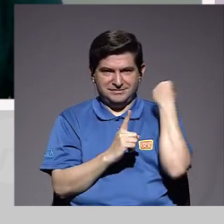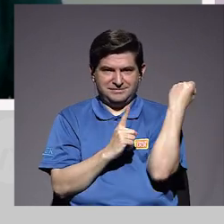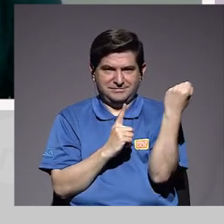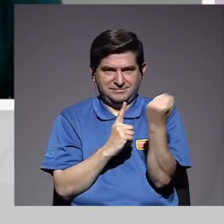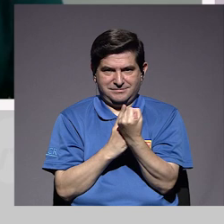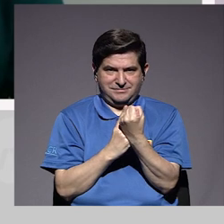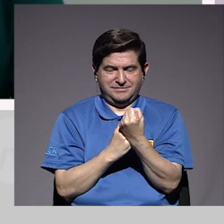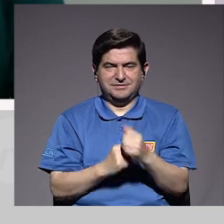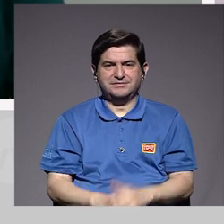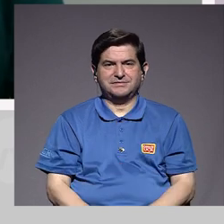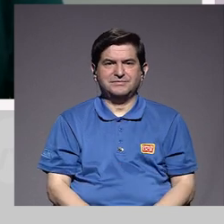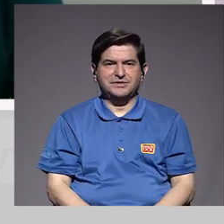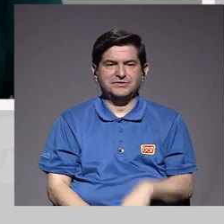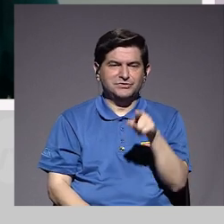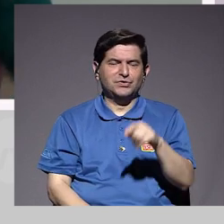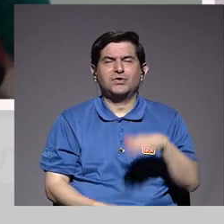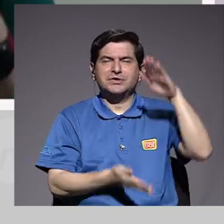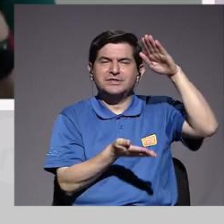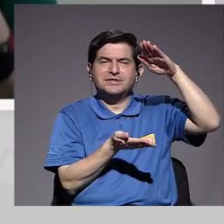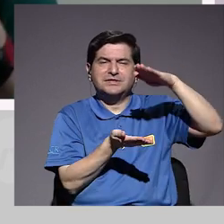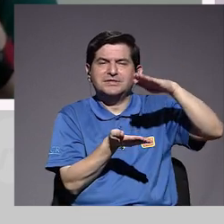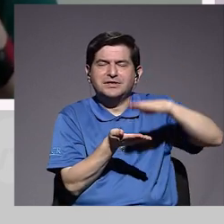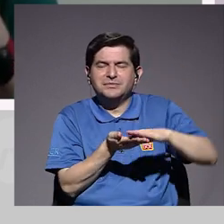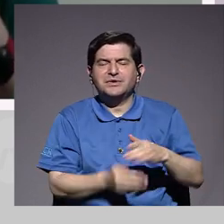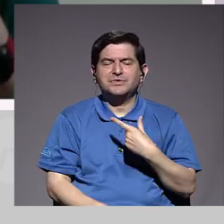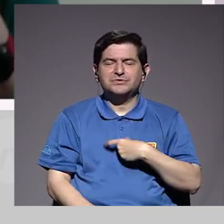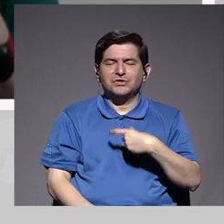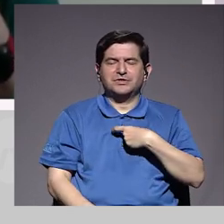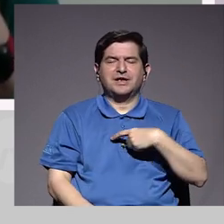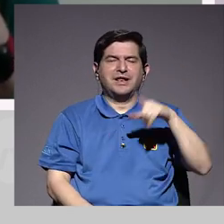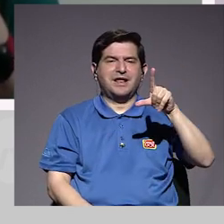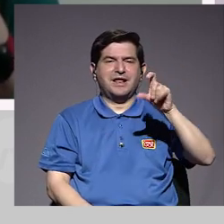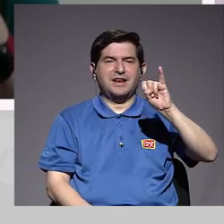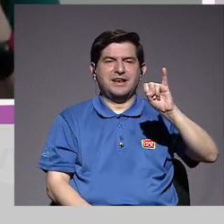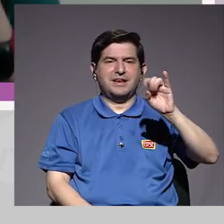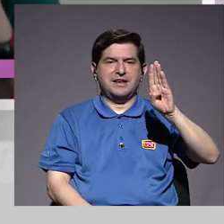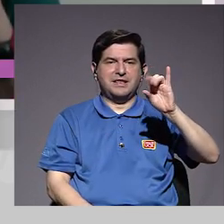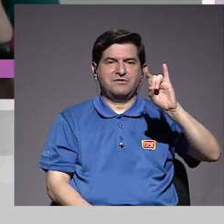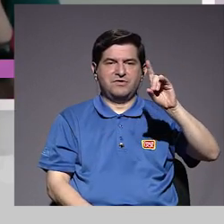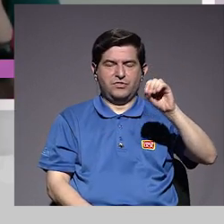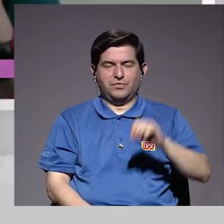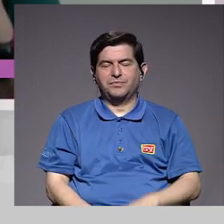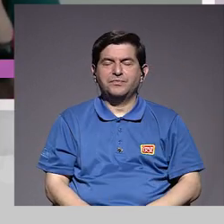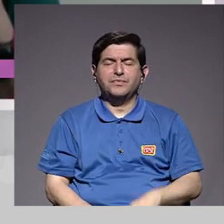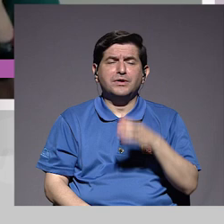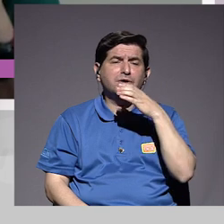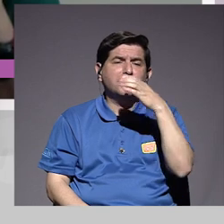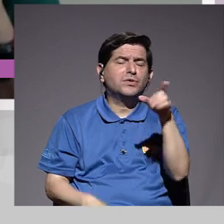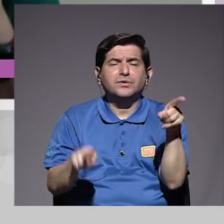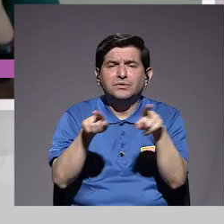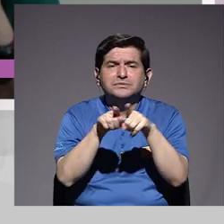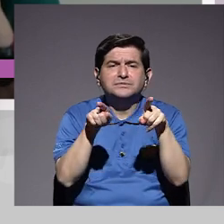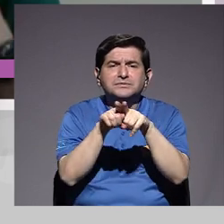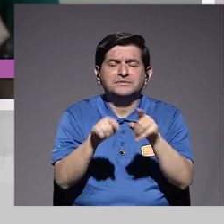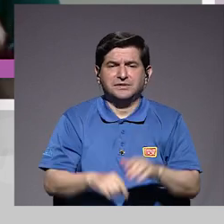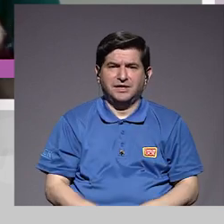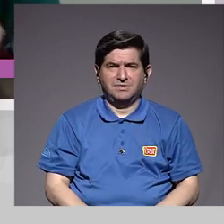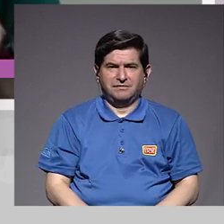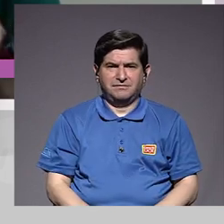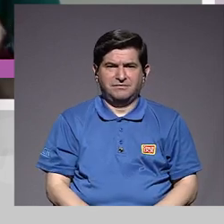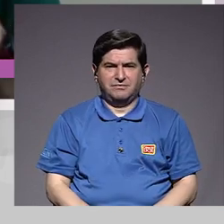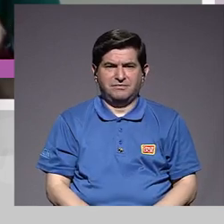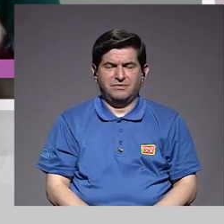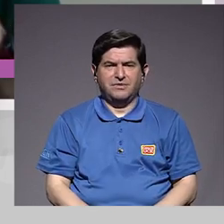la disminución, ¿verdad? Del deseo y de algunas recomendaciones, ¿verdad? De cómo